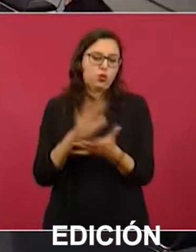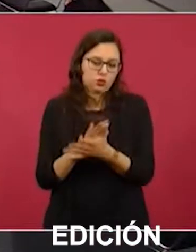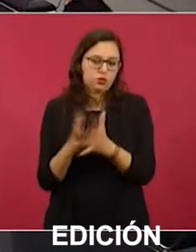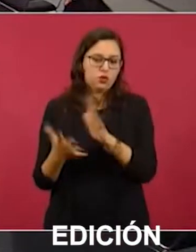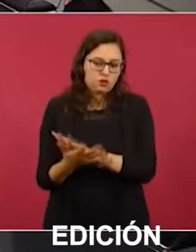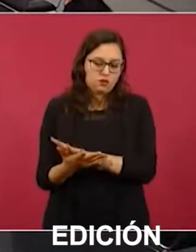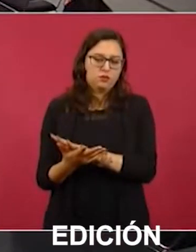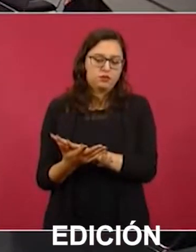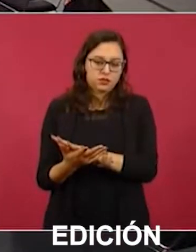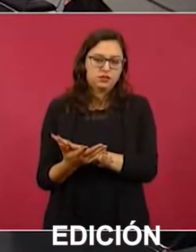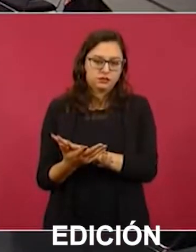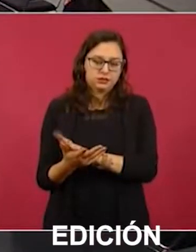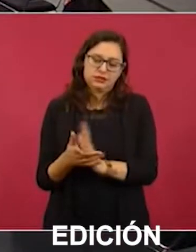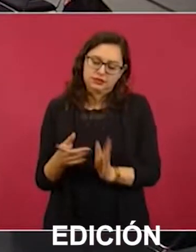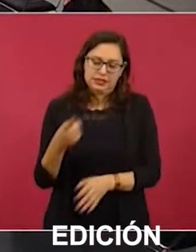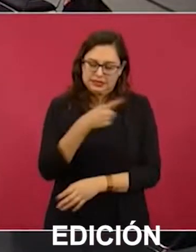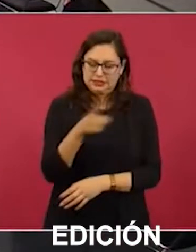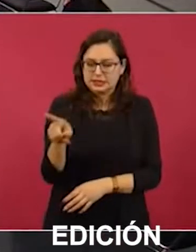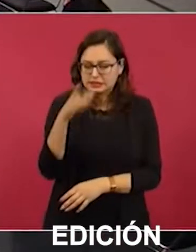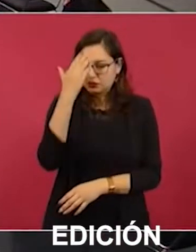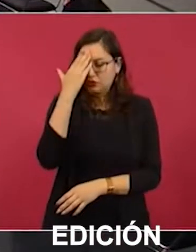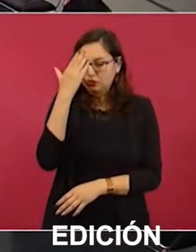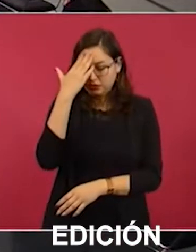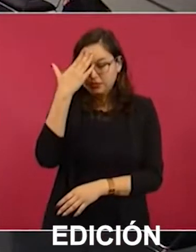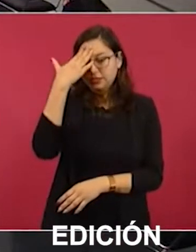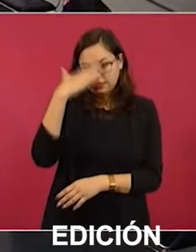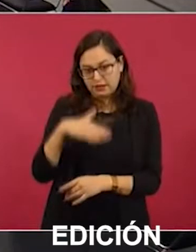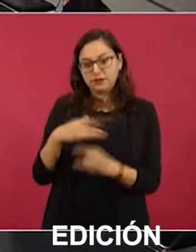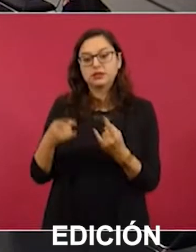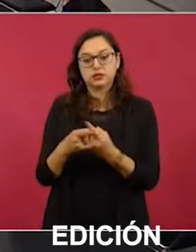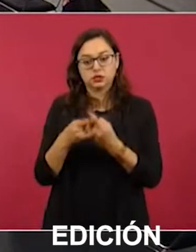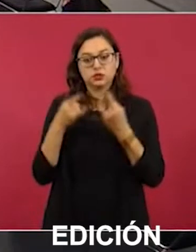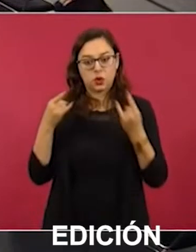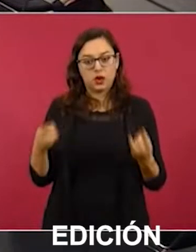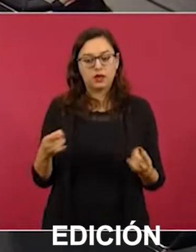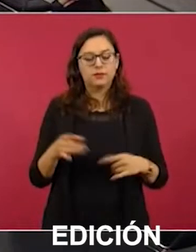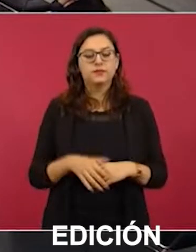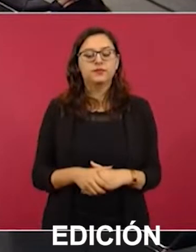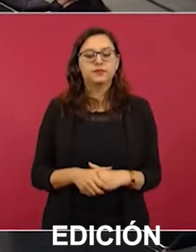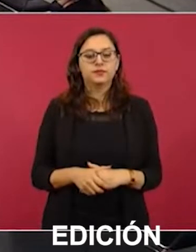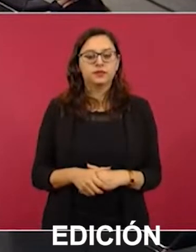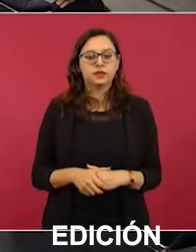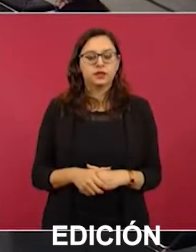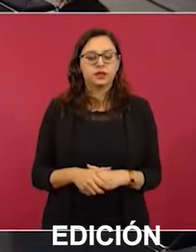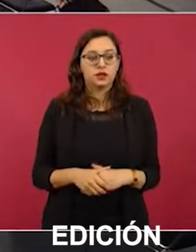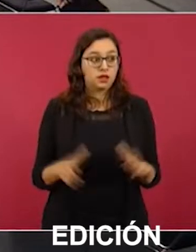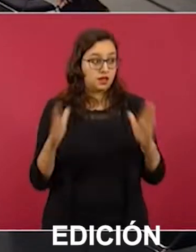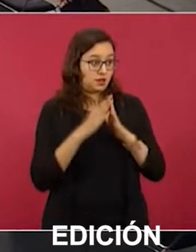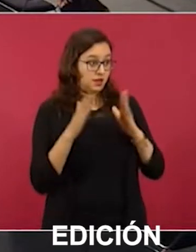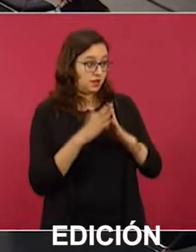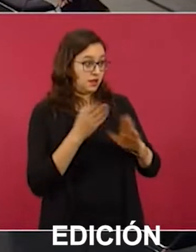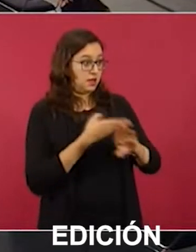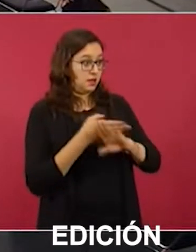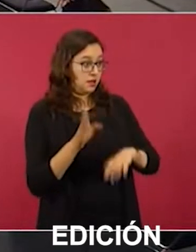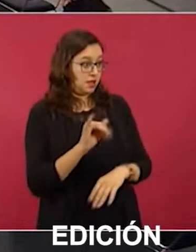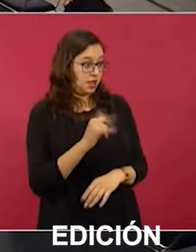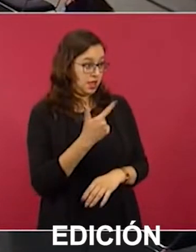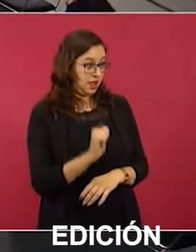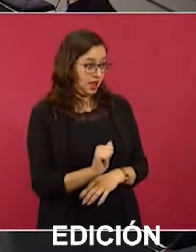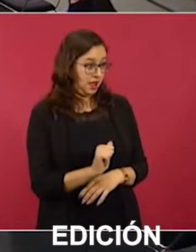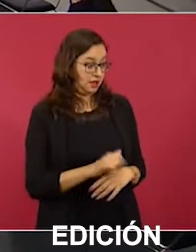empresas favoritas que habían, ¿no? Los de la Casa Blanca, IGA.